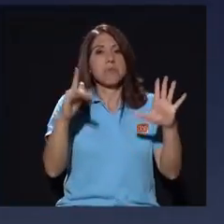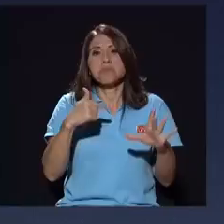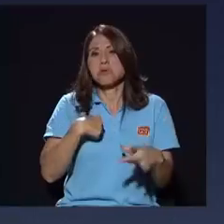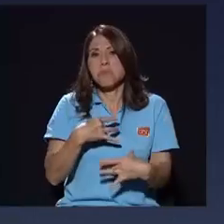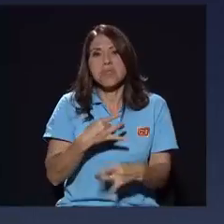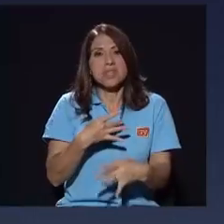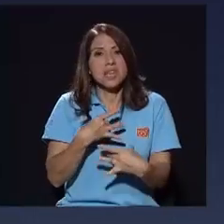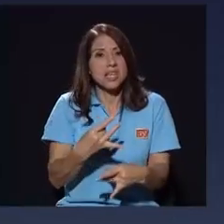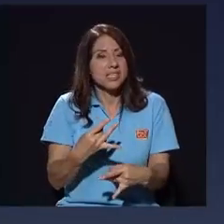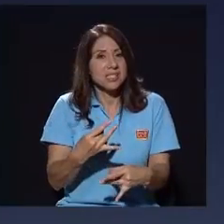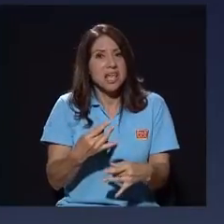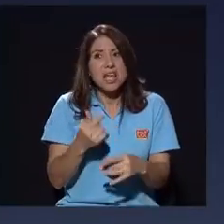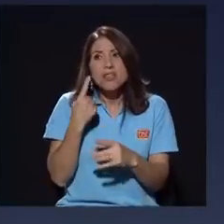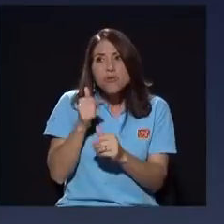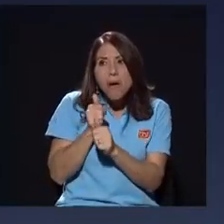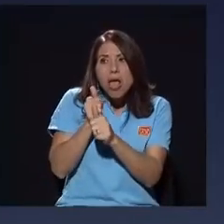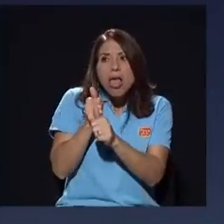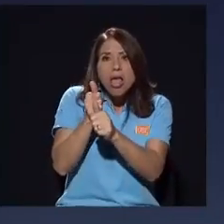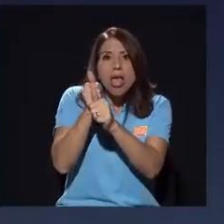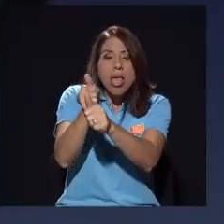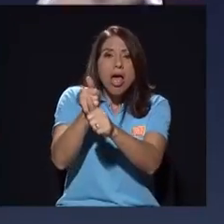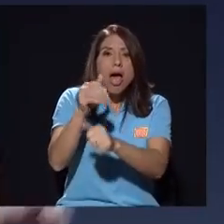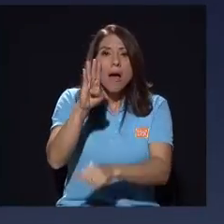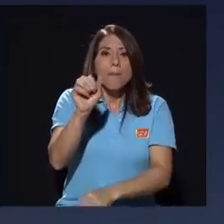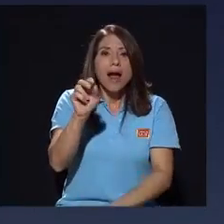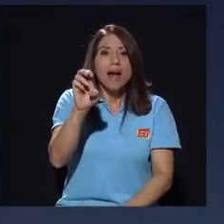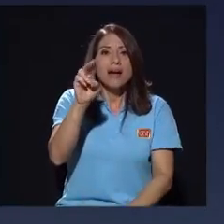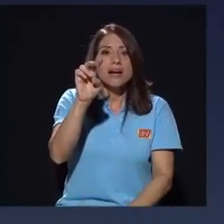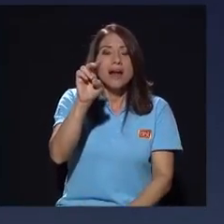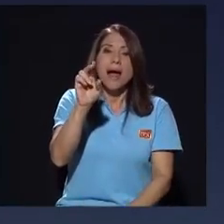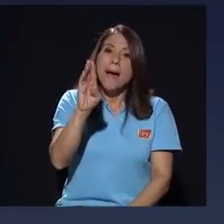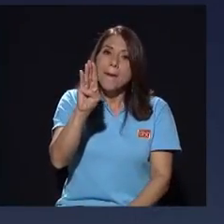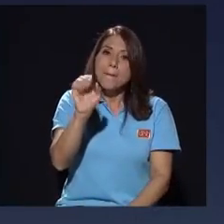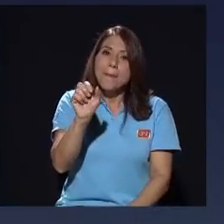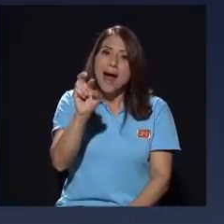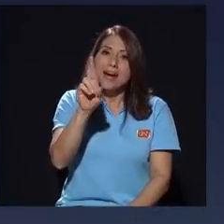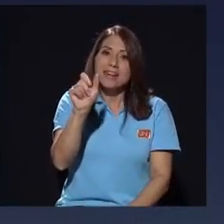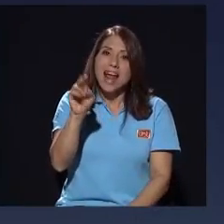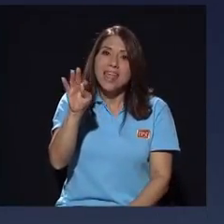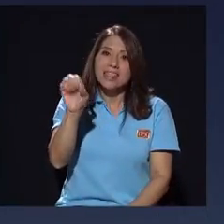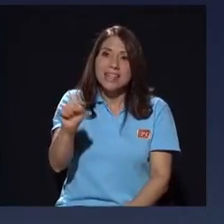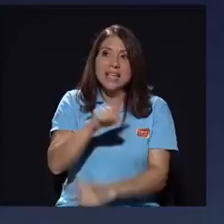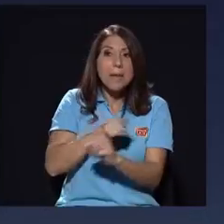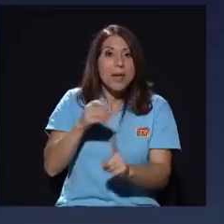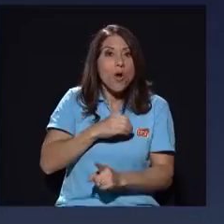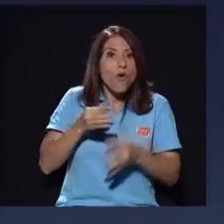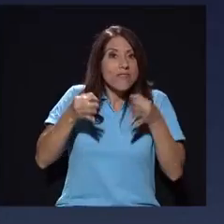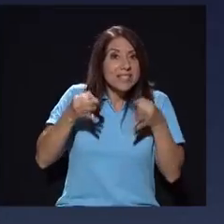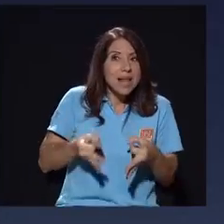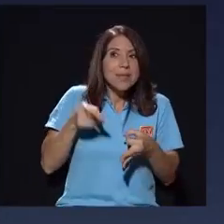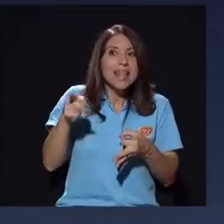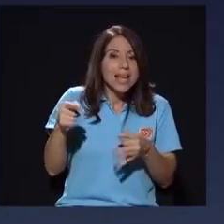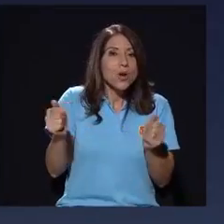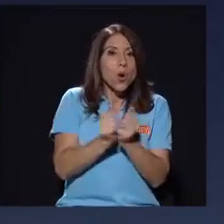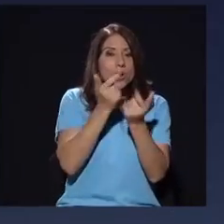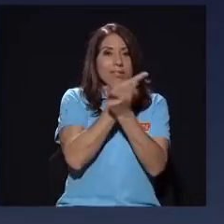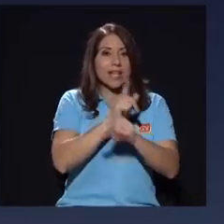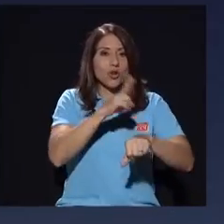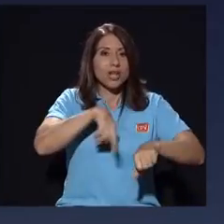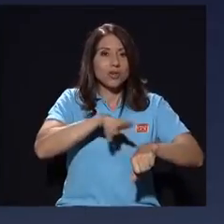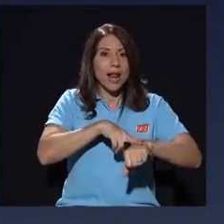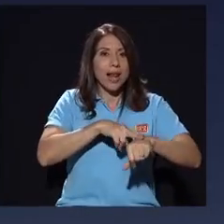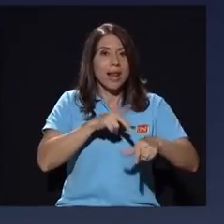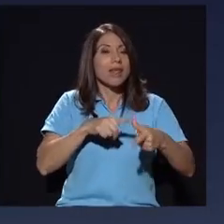interés ponerme a seguir a Barrantes dentro de todas las figuras que hay acá pero estaba oficialmente con Liberación Nacional la pregunta es ¿sigue estándolo o no?